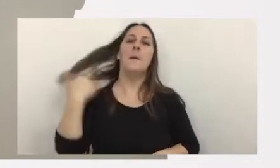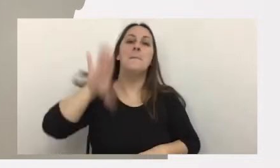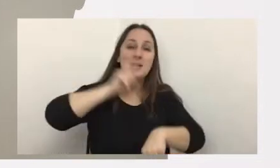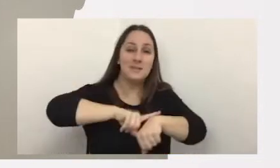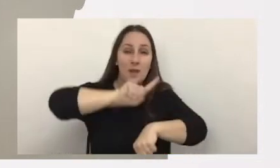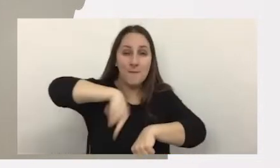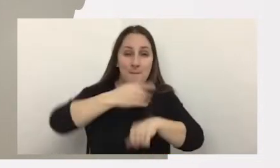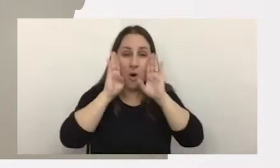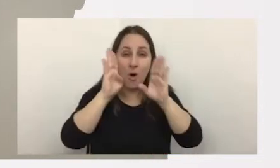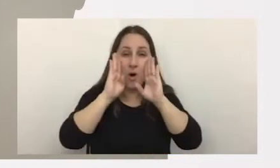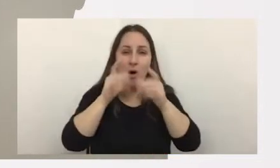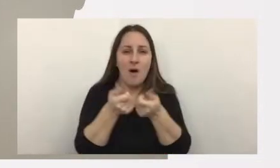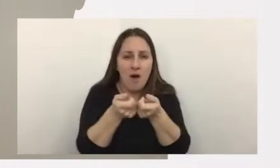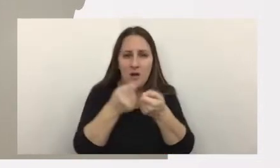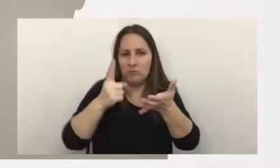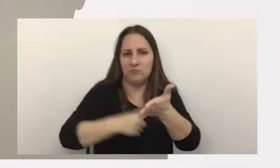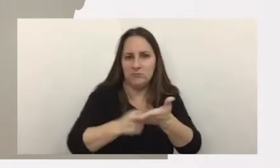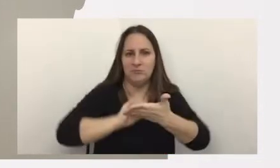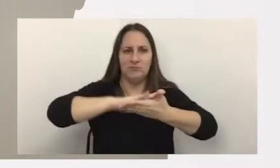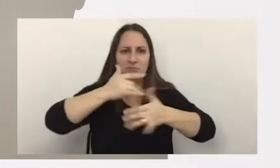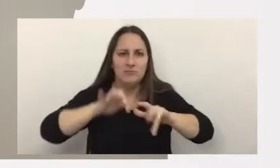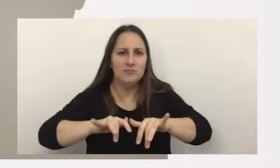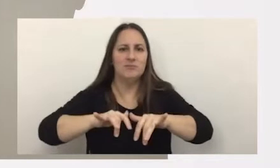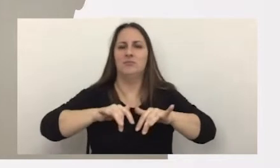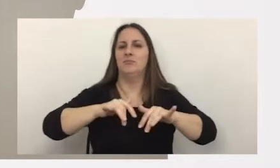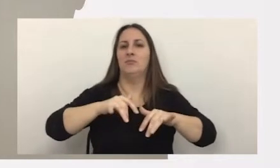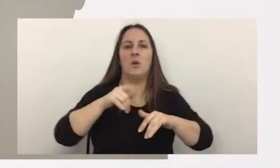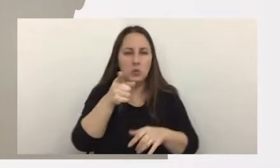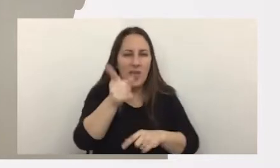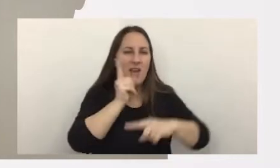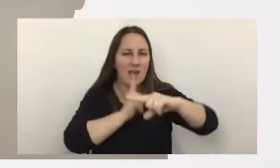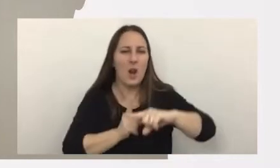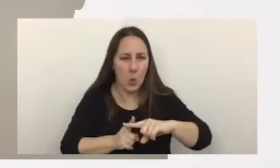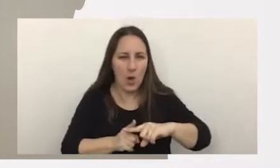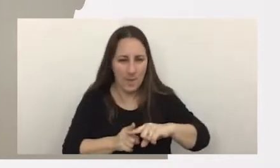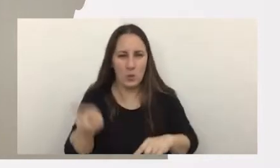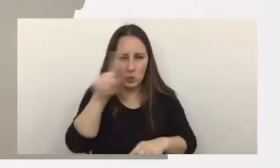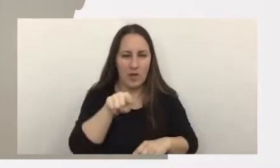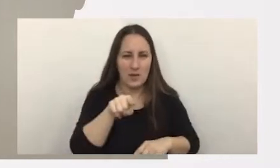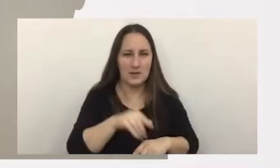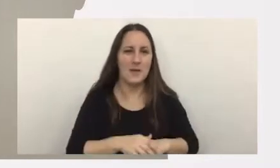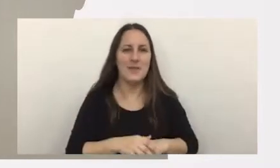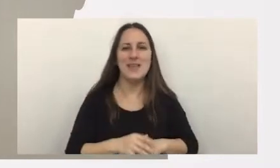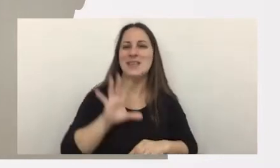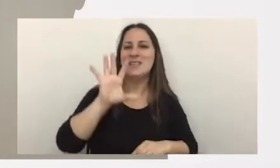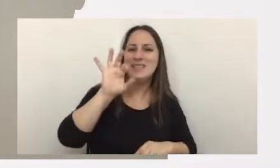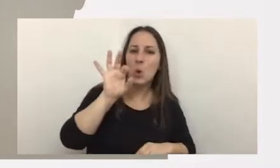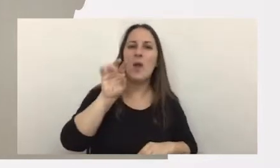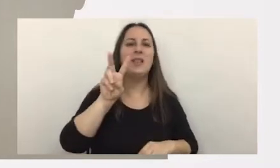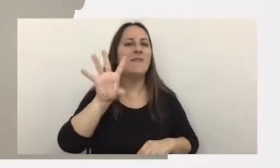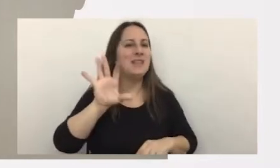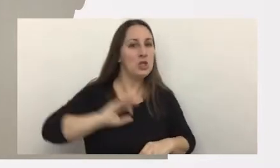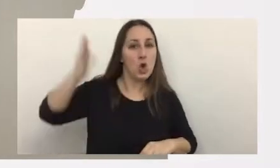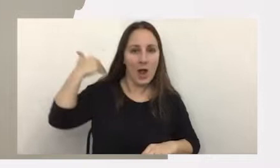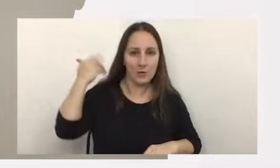conectados a más dispositivos más dispositivos hagan la cuenta cada uno de ustedes no hace 50 25 años